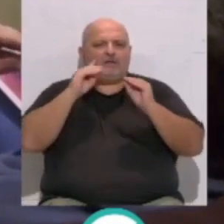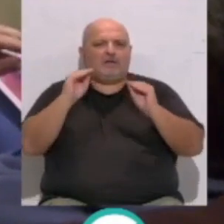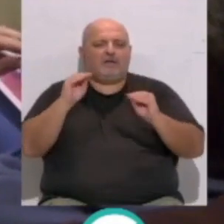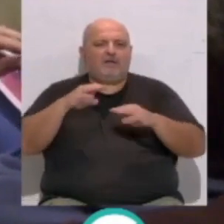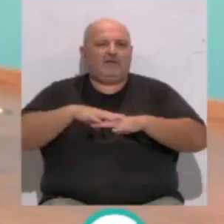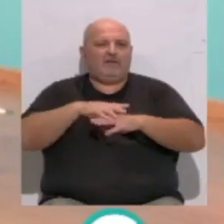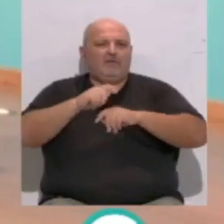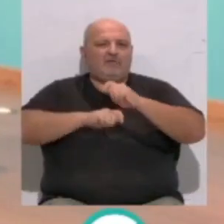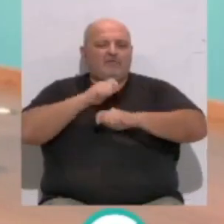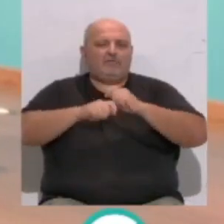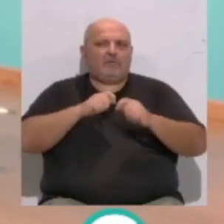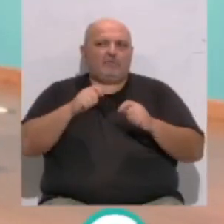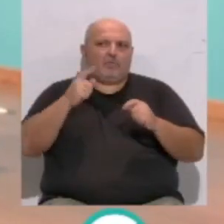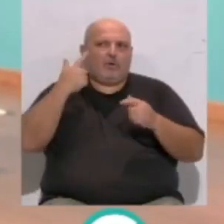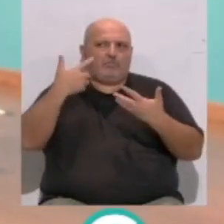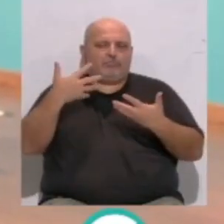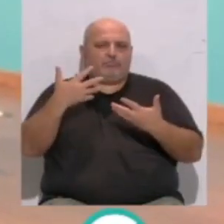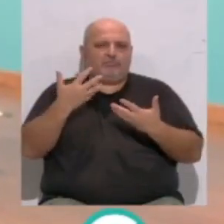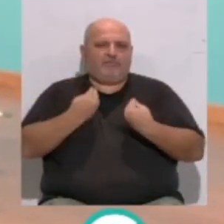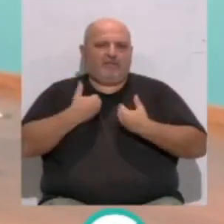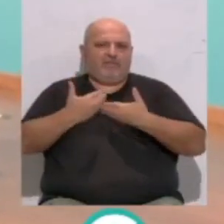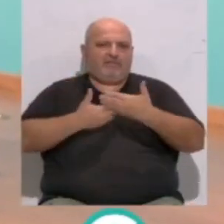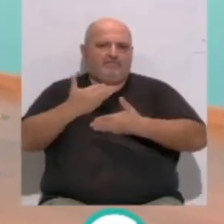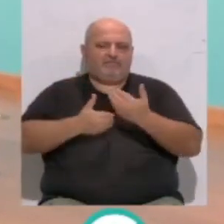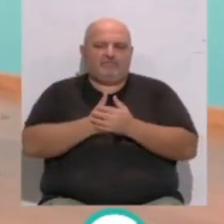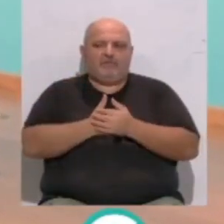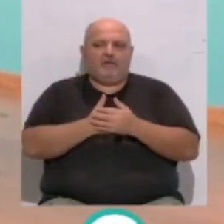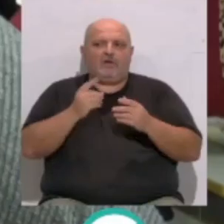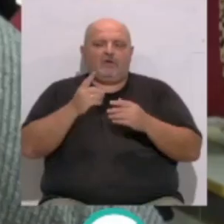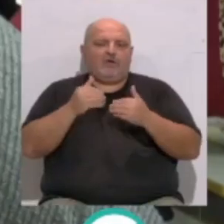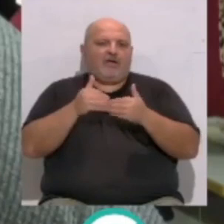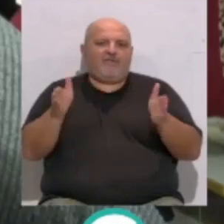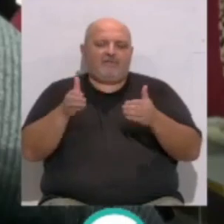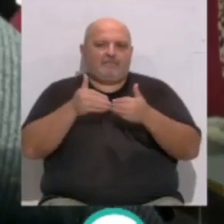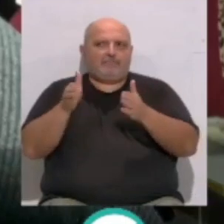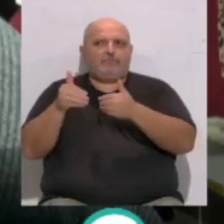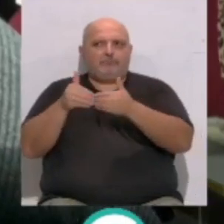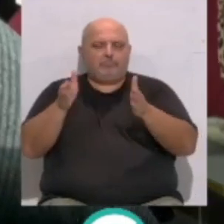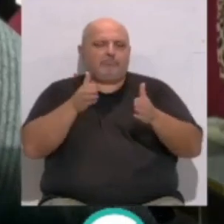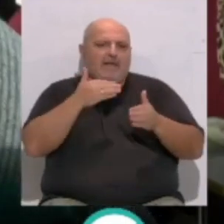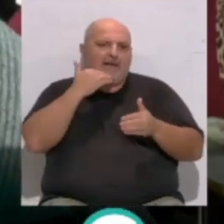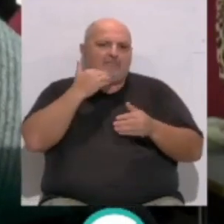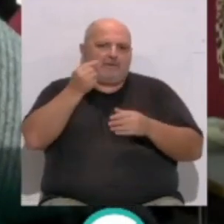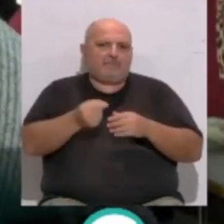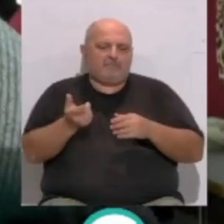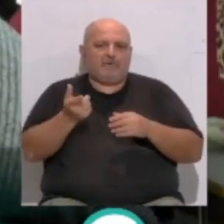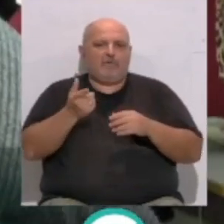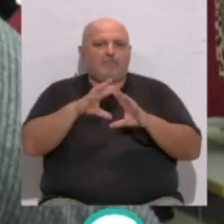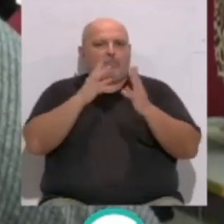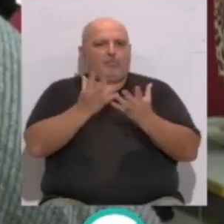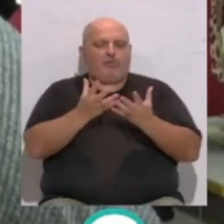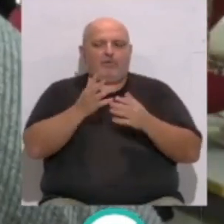el tejido asociativo ha sido un revulsivo en sus vidas. Nos abre puertas, nos abre puertas al mundo. Lo mismo para